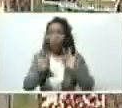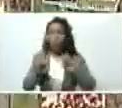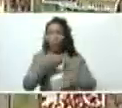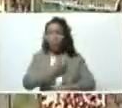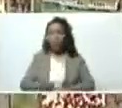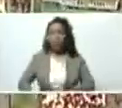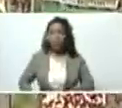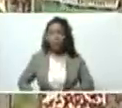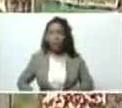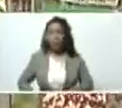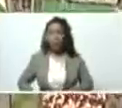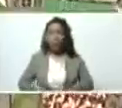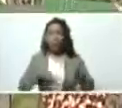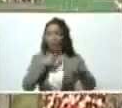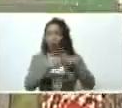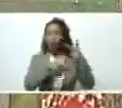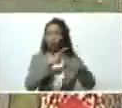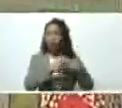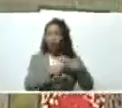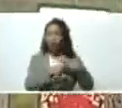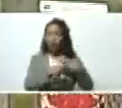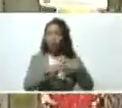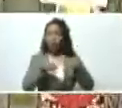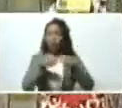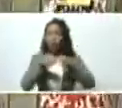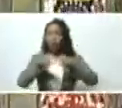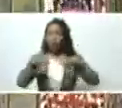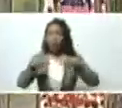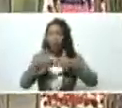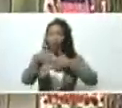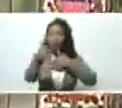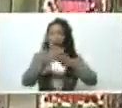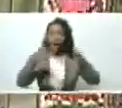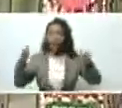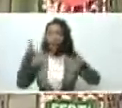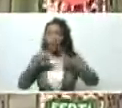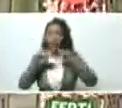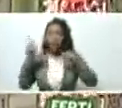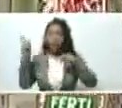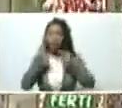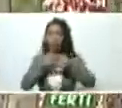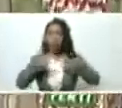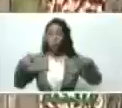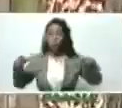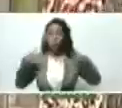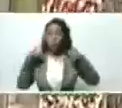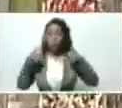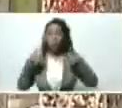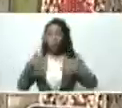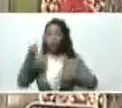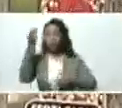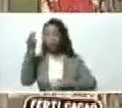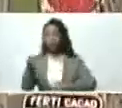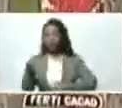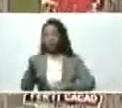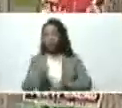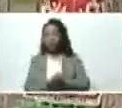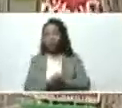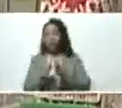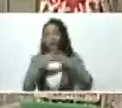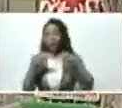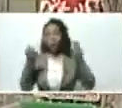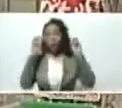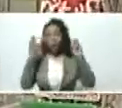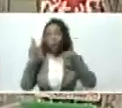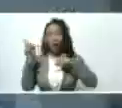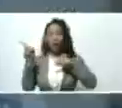los rendimientos la producción por hectárea en todos los rubros se ha incrementado se incrementa correcto en todos los rubros esto